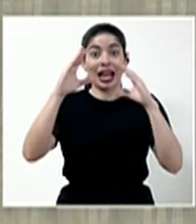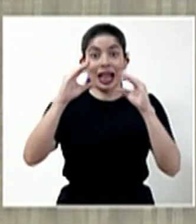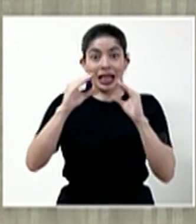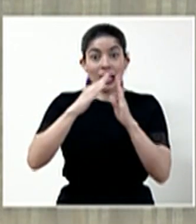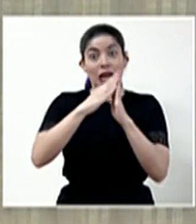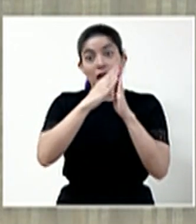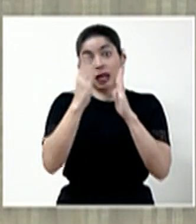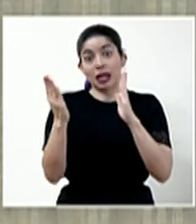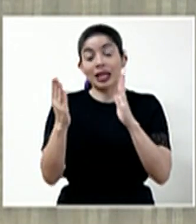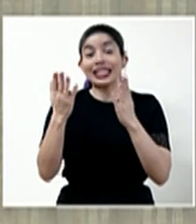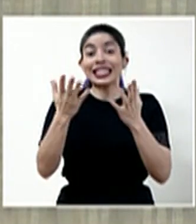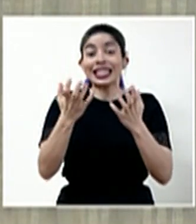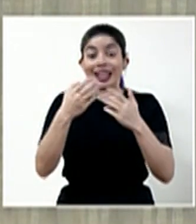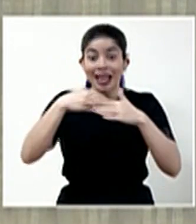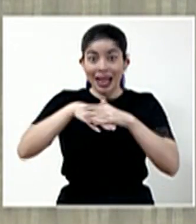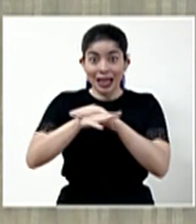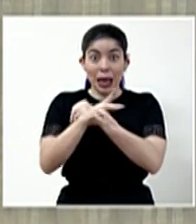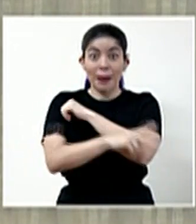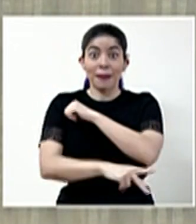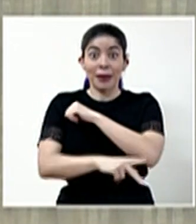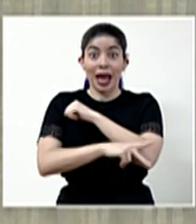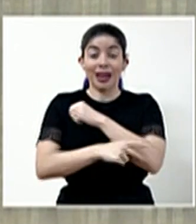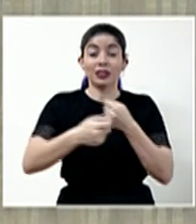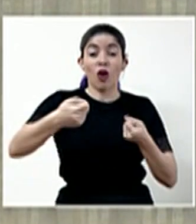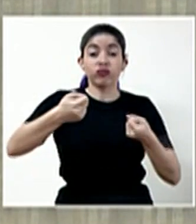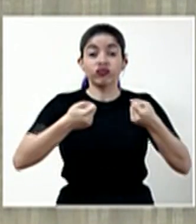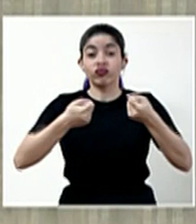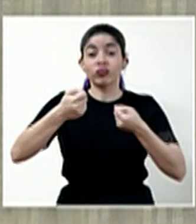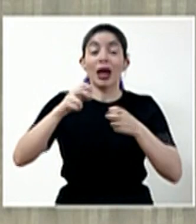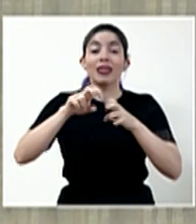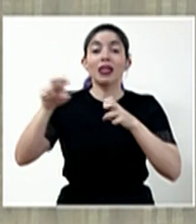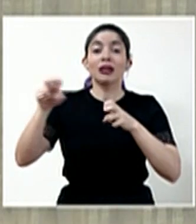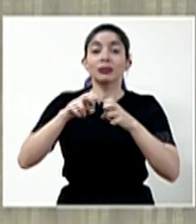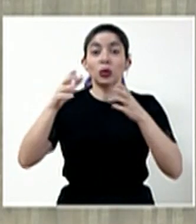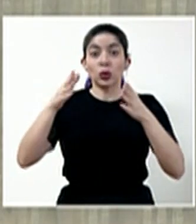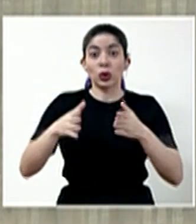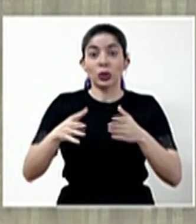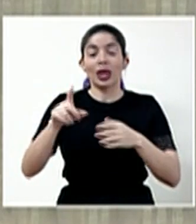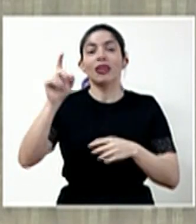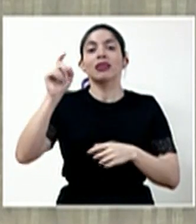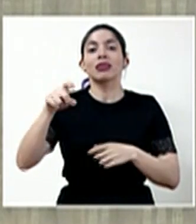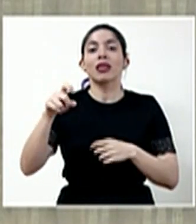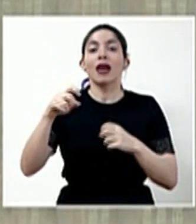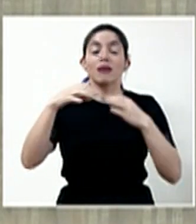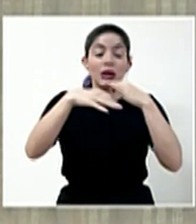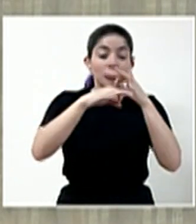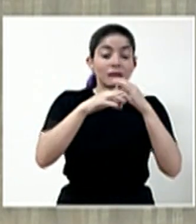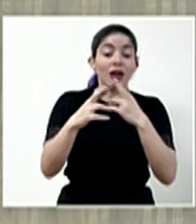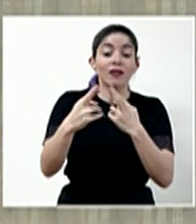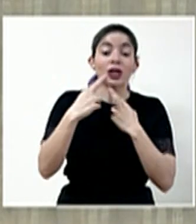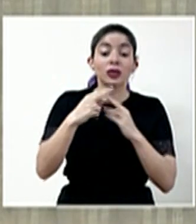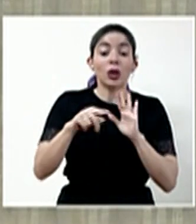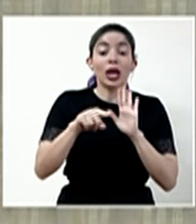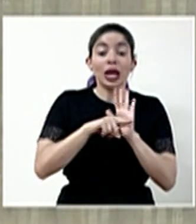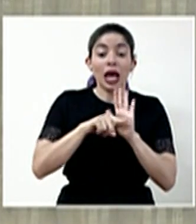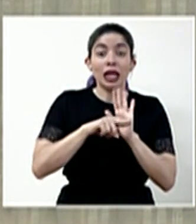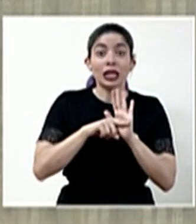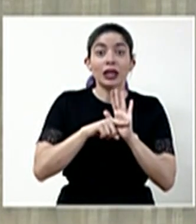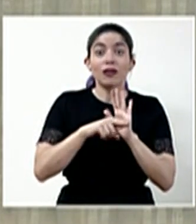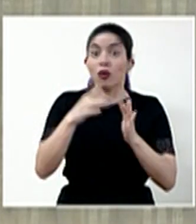requisito de ingreso al país para transportistas el resultado negativo de la prueba COVID-19.